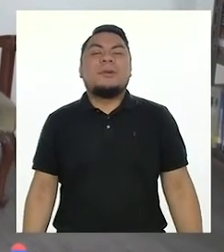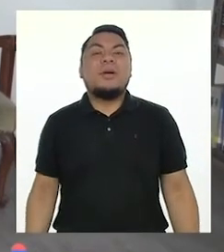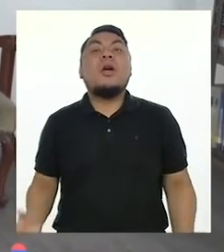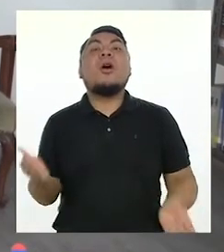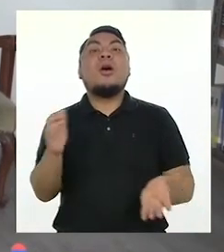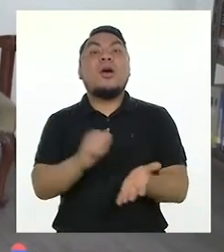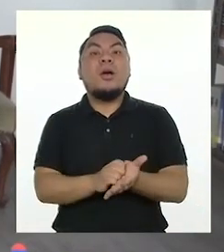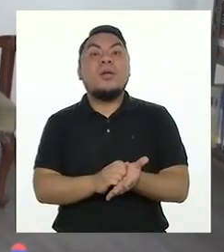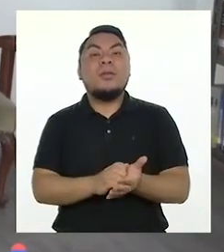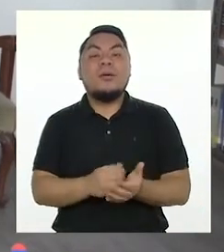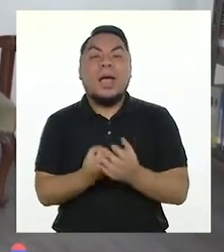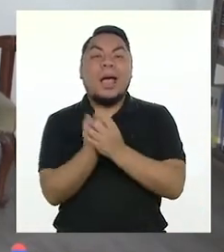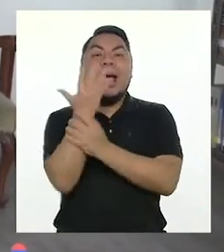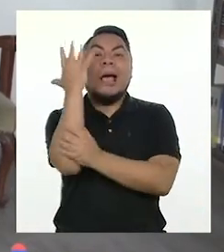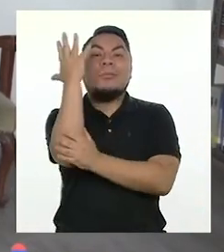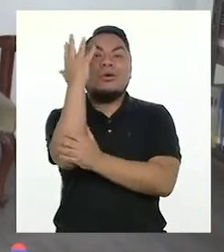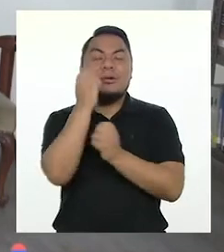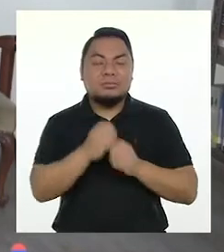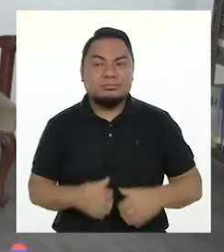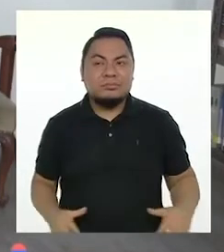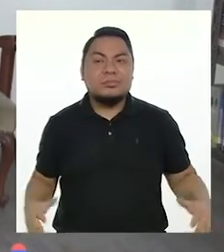Nuevamente, un árbol.